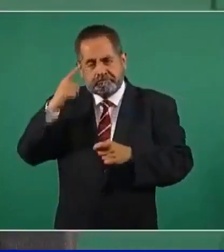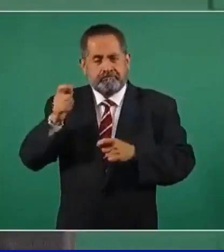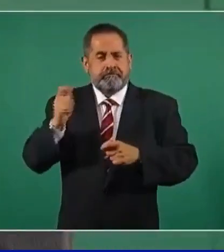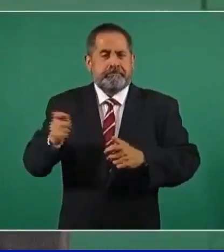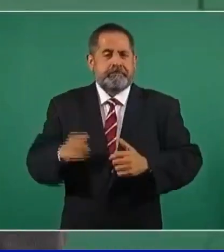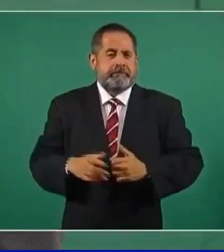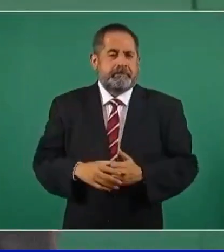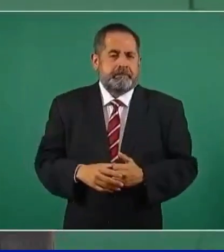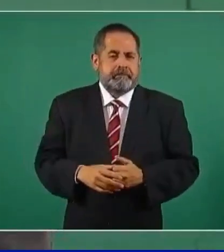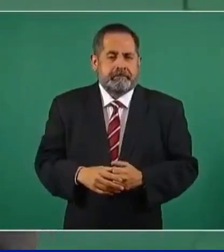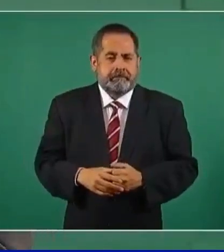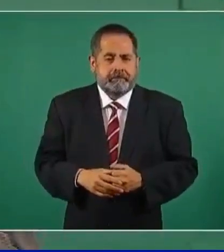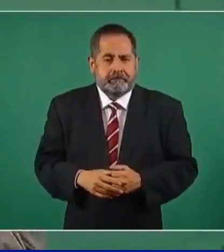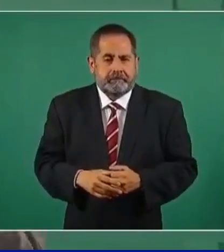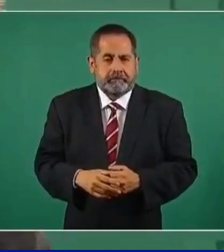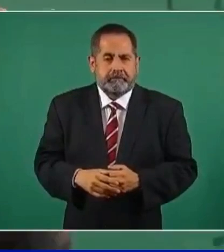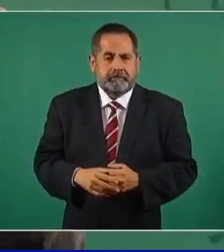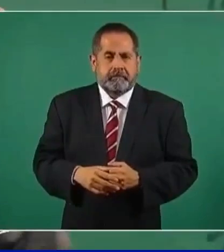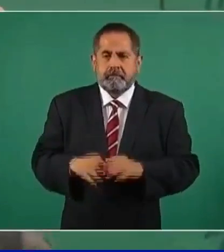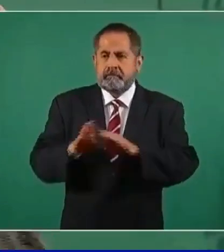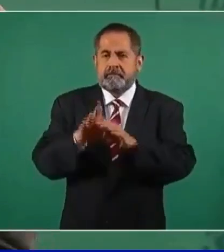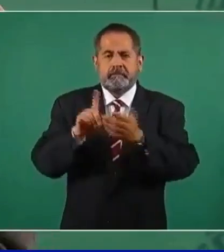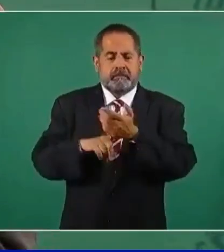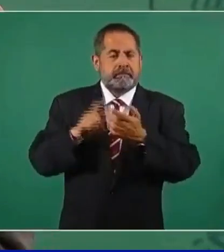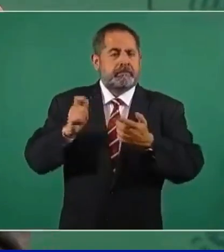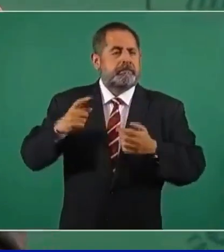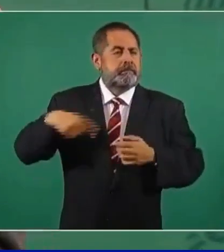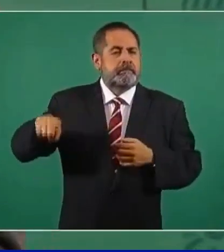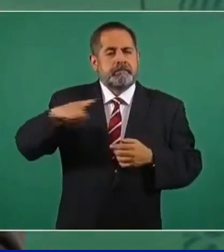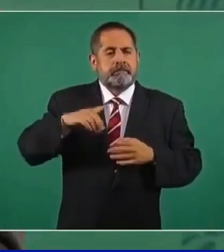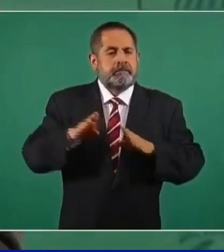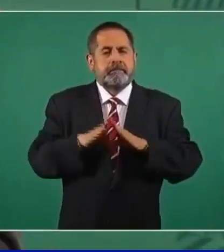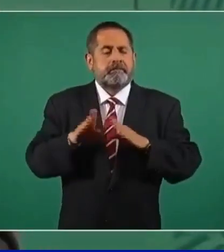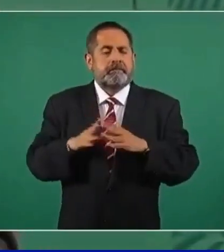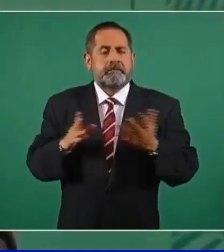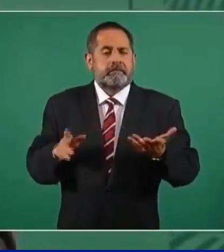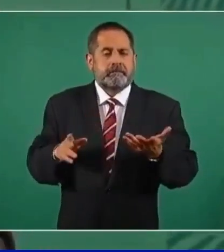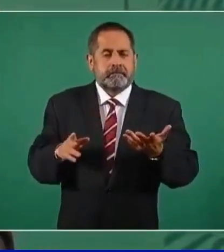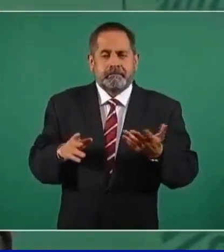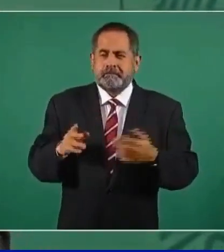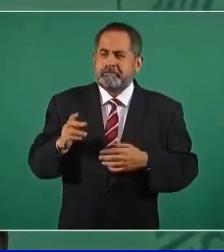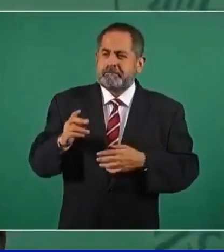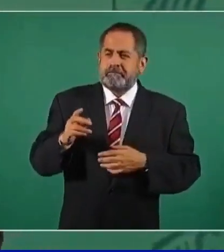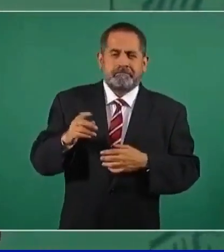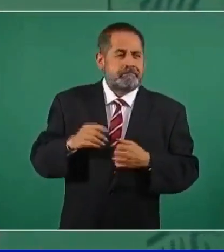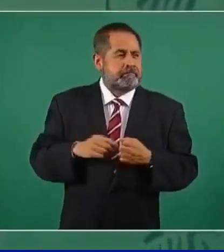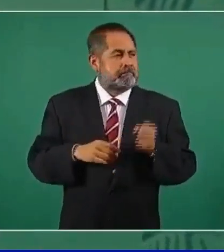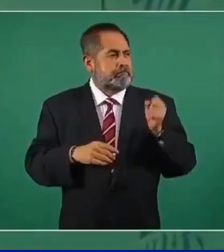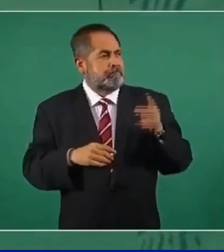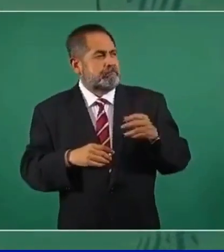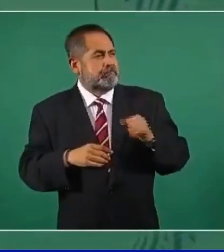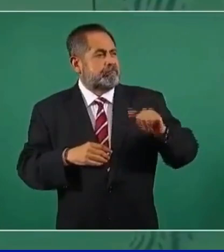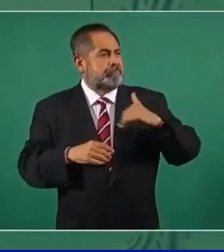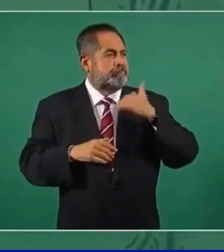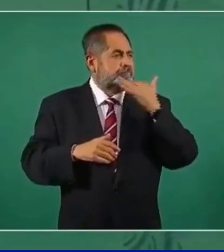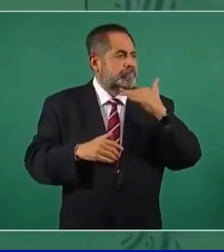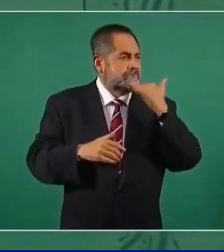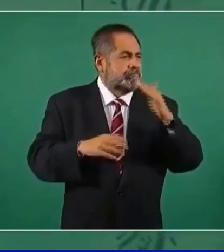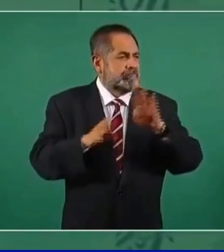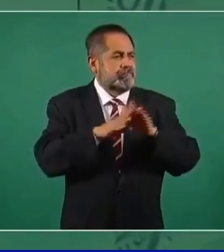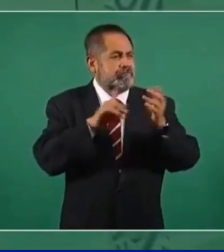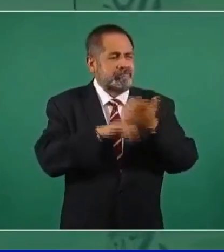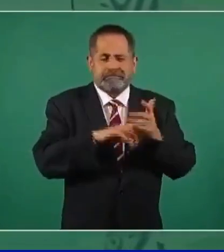una realidad de privilegios, de opresión, de corrupción,